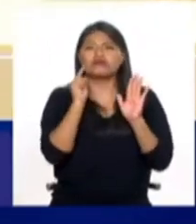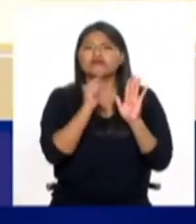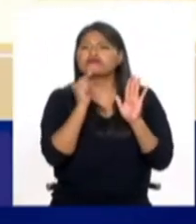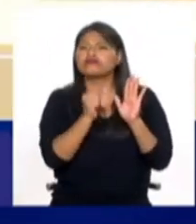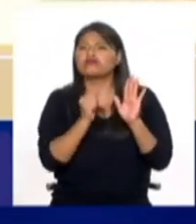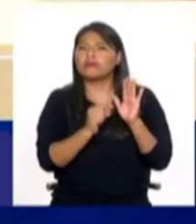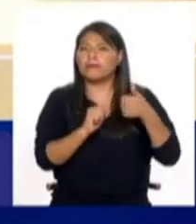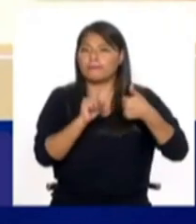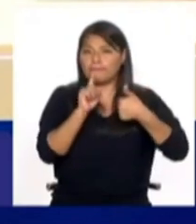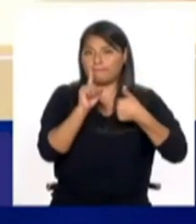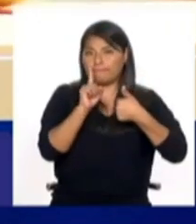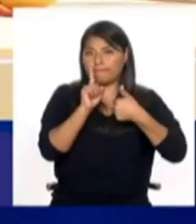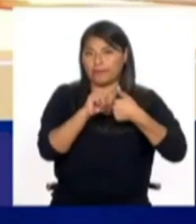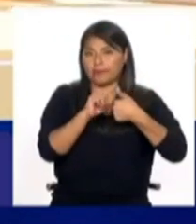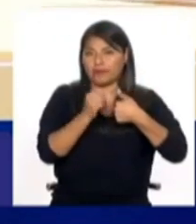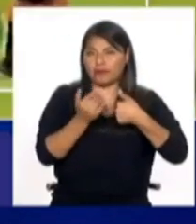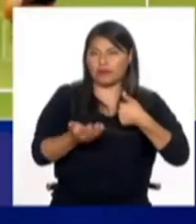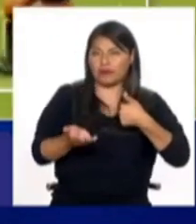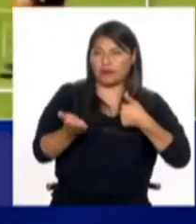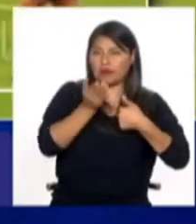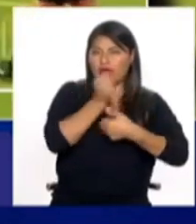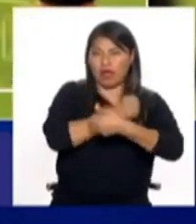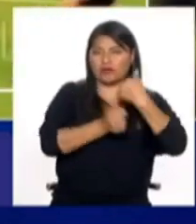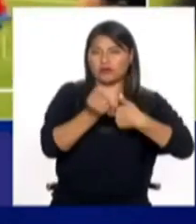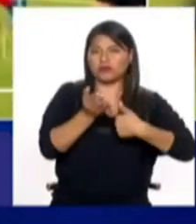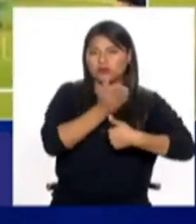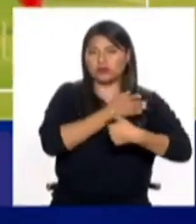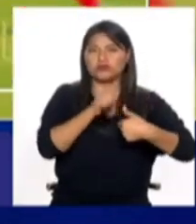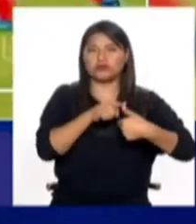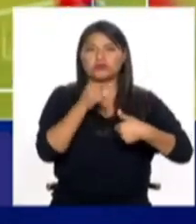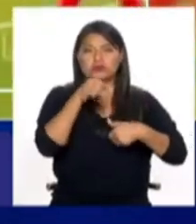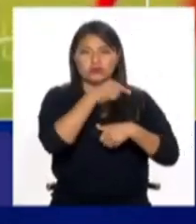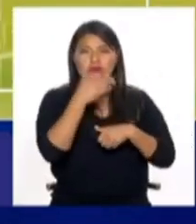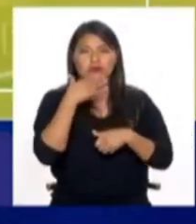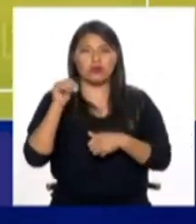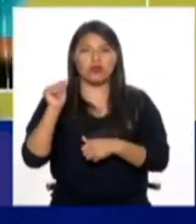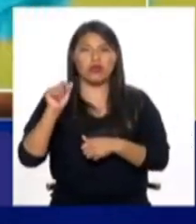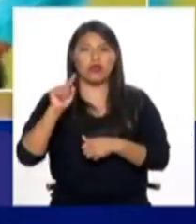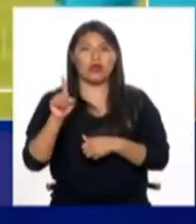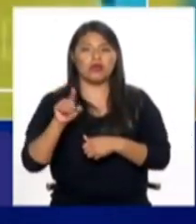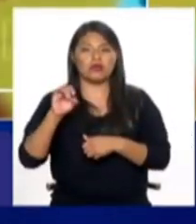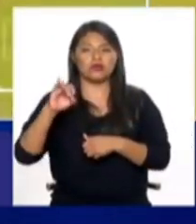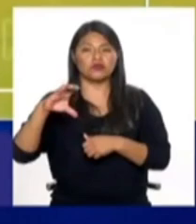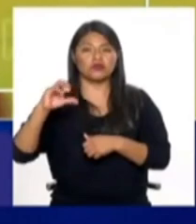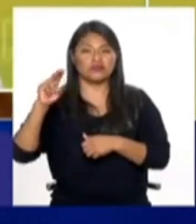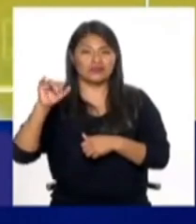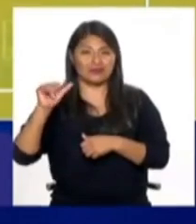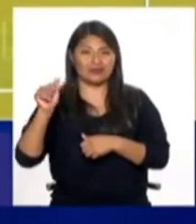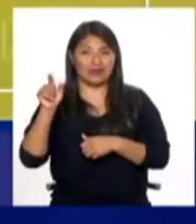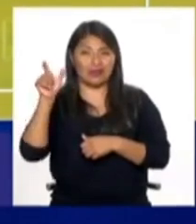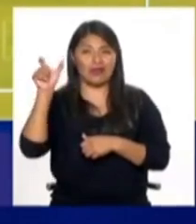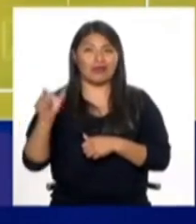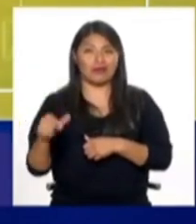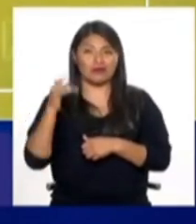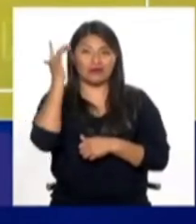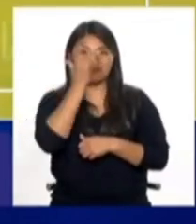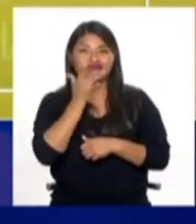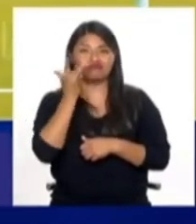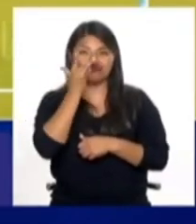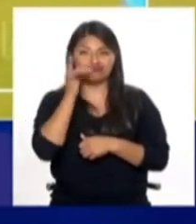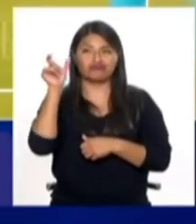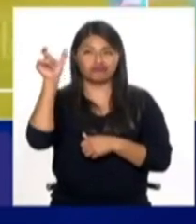primera sentencia favorable fue hace unos años a favor de Azucena Algedones, que es una mujer afroperuana